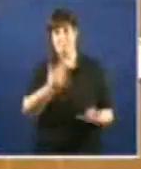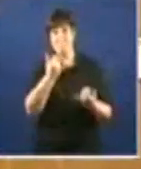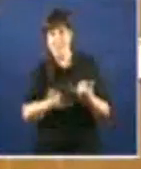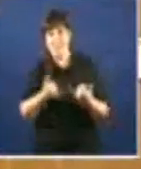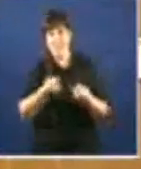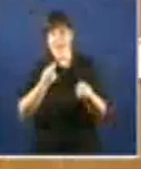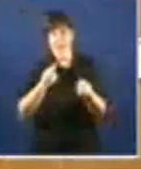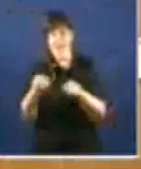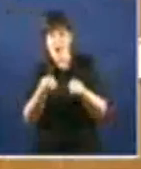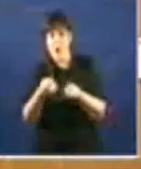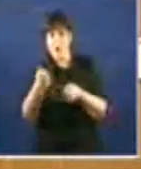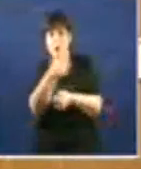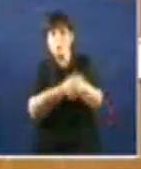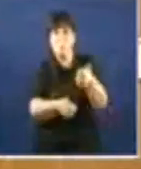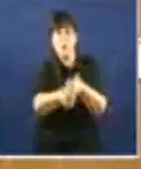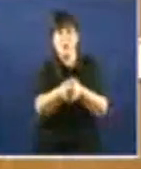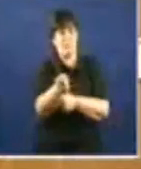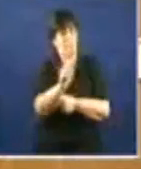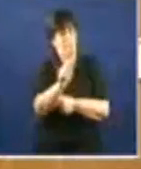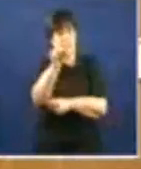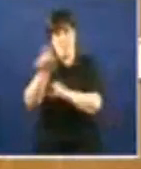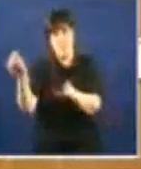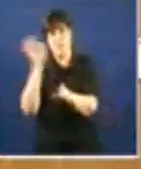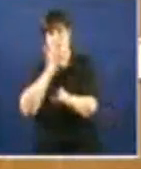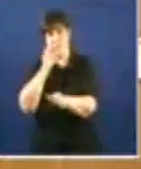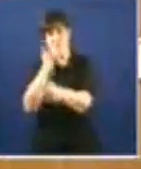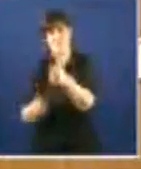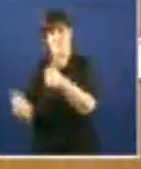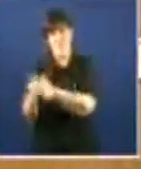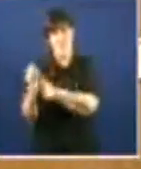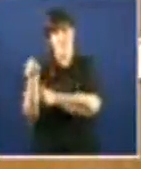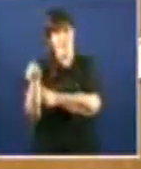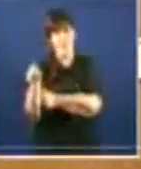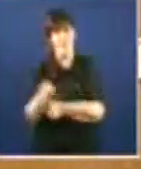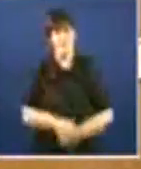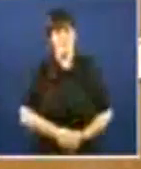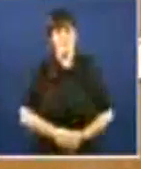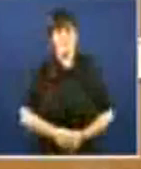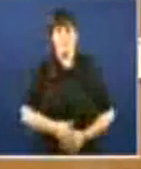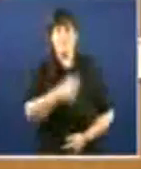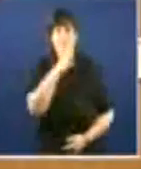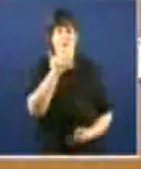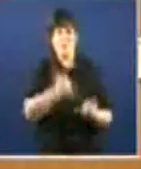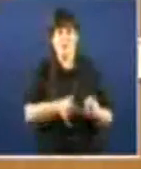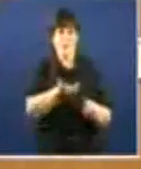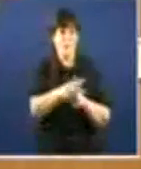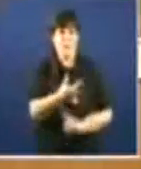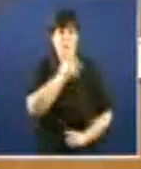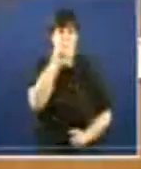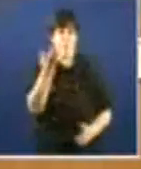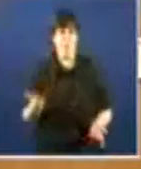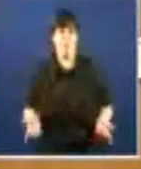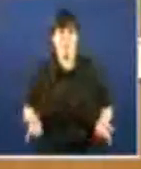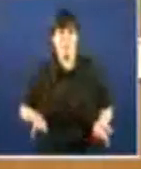fenosa por diante dos intereses dos galegos e das galegas. Polo tanto, esto é unha vergoña porque hai que decir